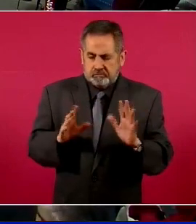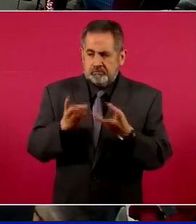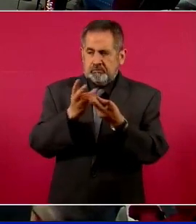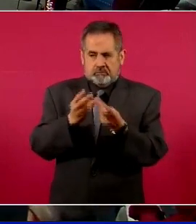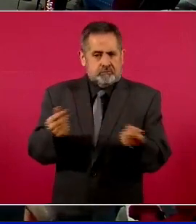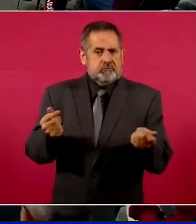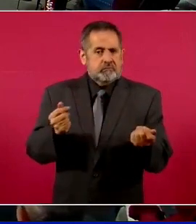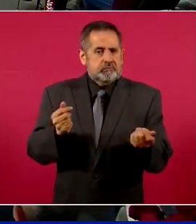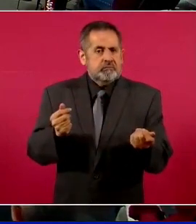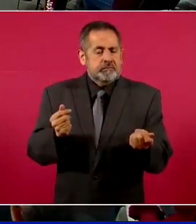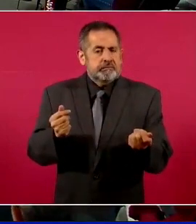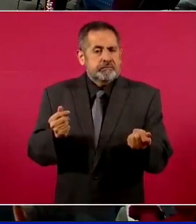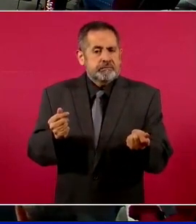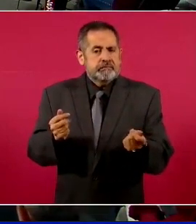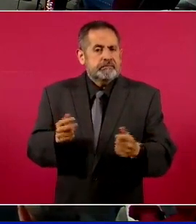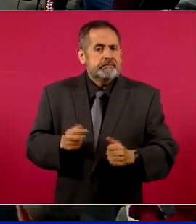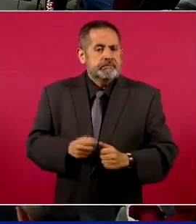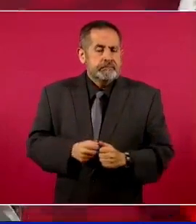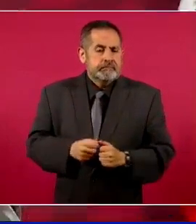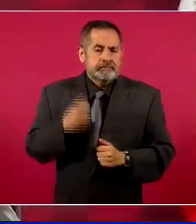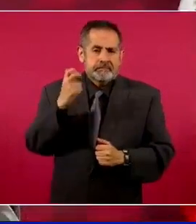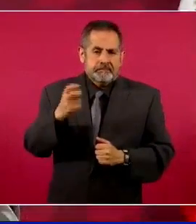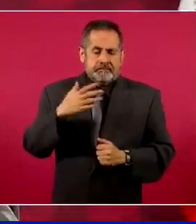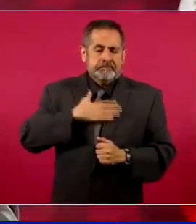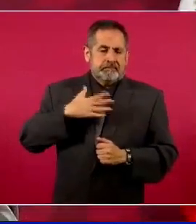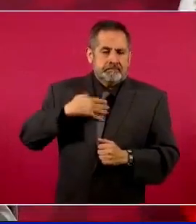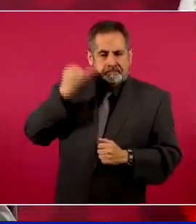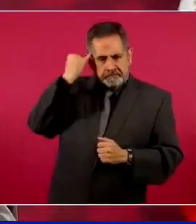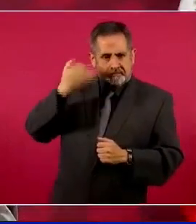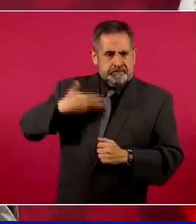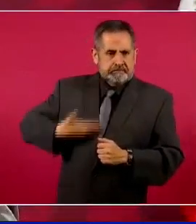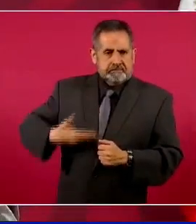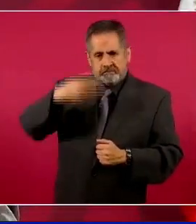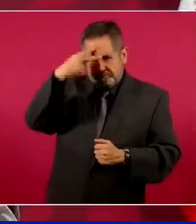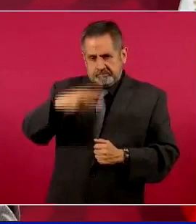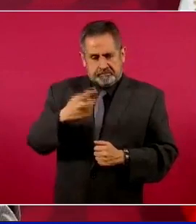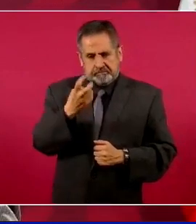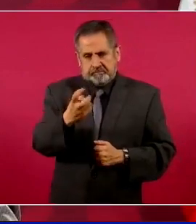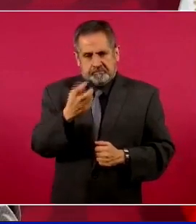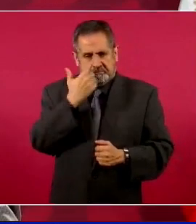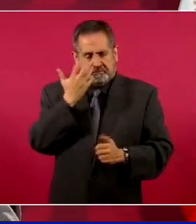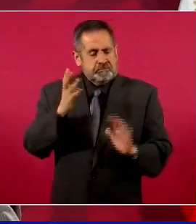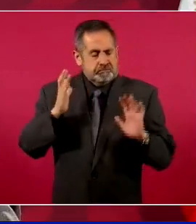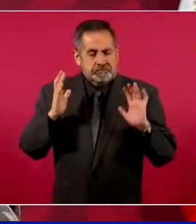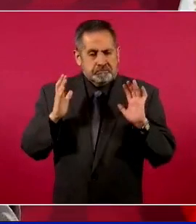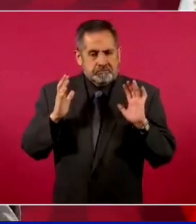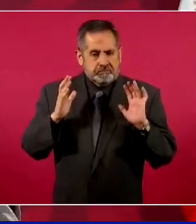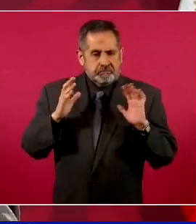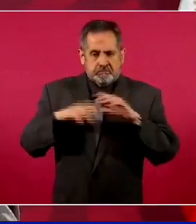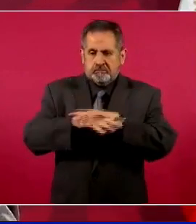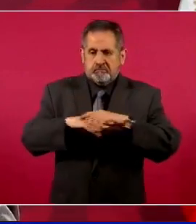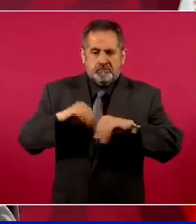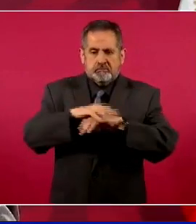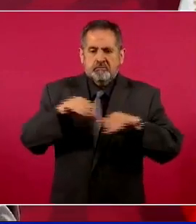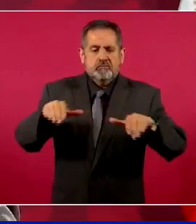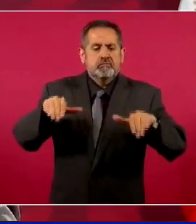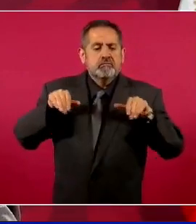enfrentamiento. Esa es la postura de México. Neutralidad.